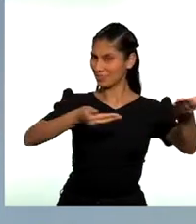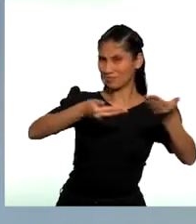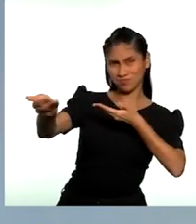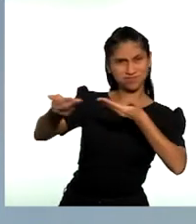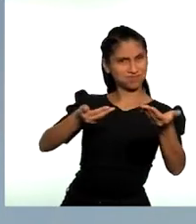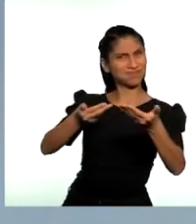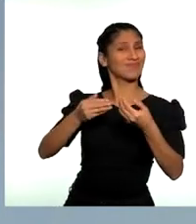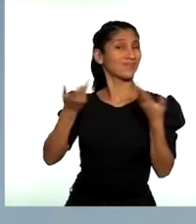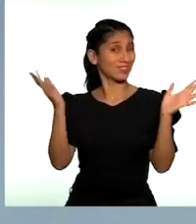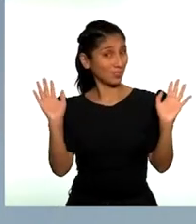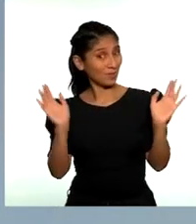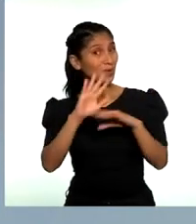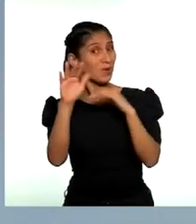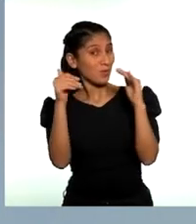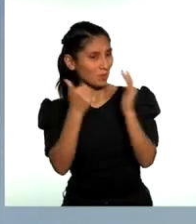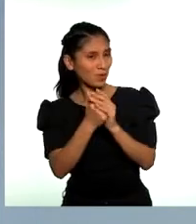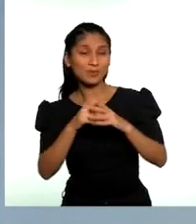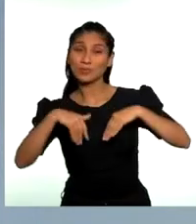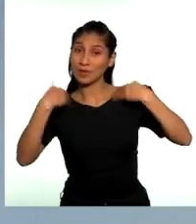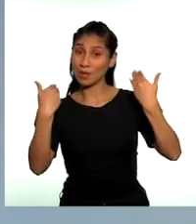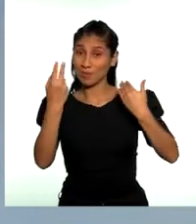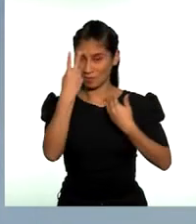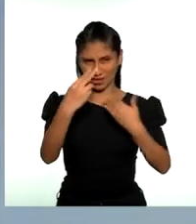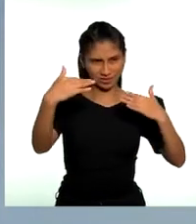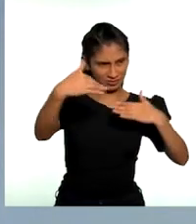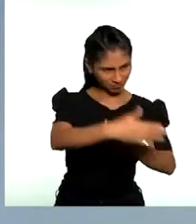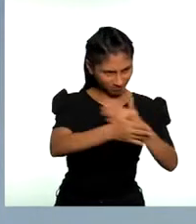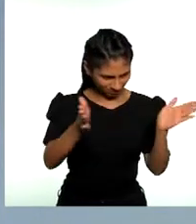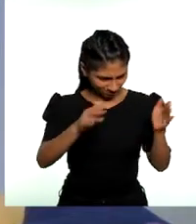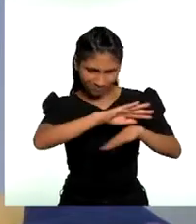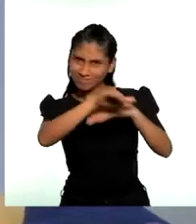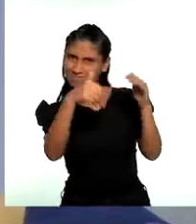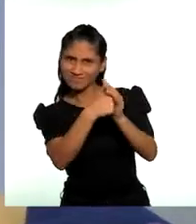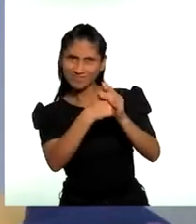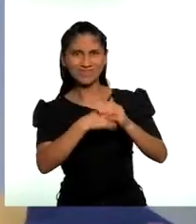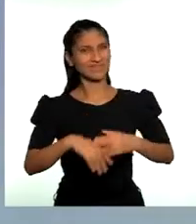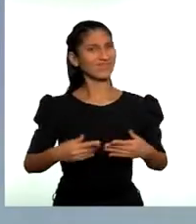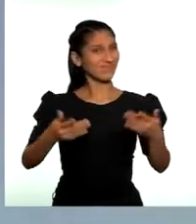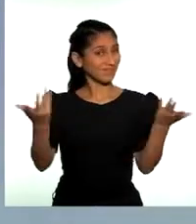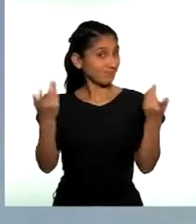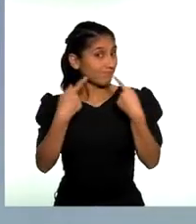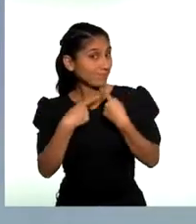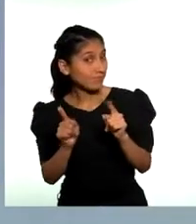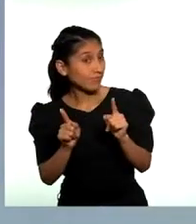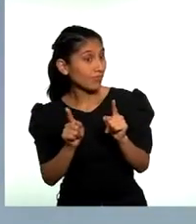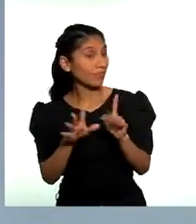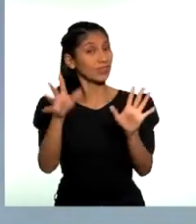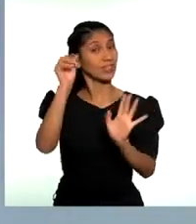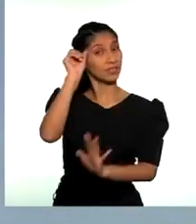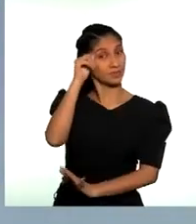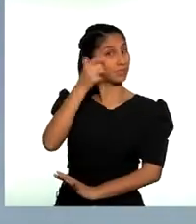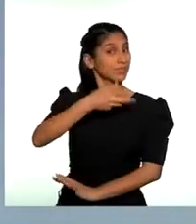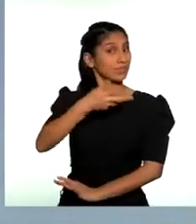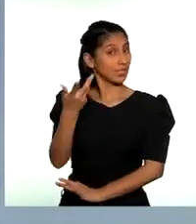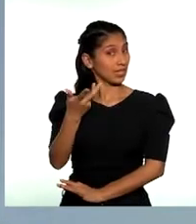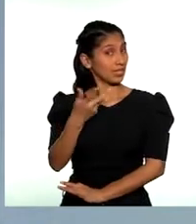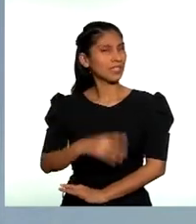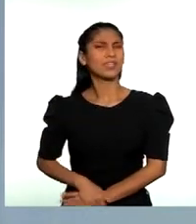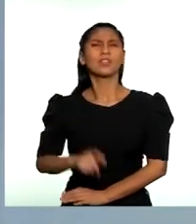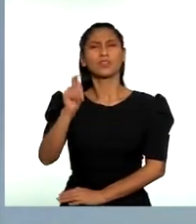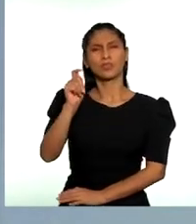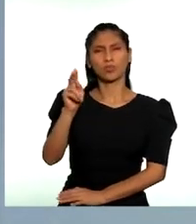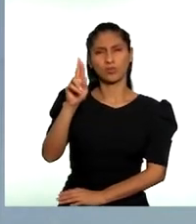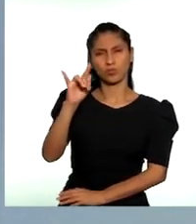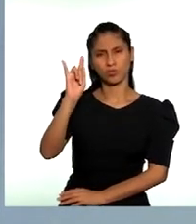en casa, de tal manera que todos podamos ver todo. Pero no olvidemos que es un